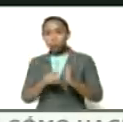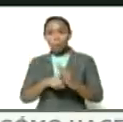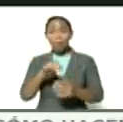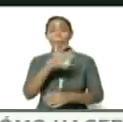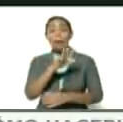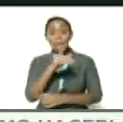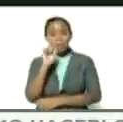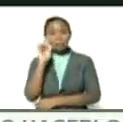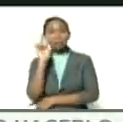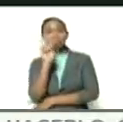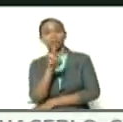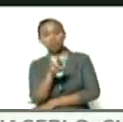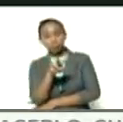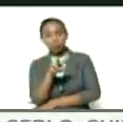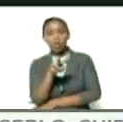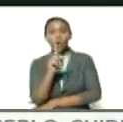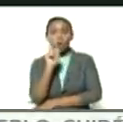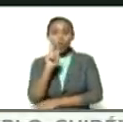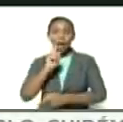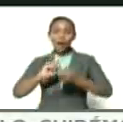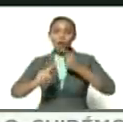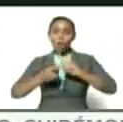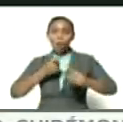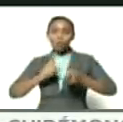realmente una de las cosas